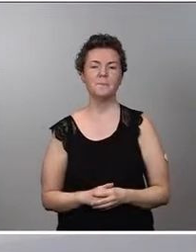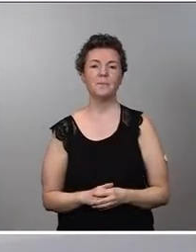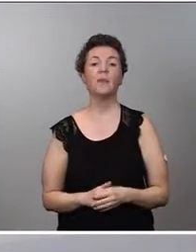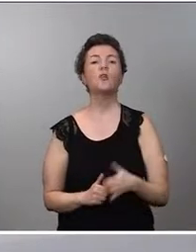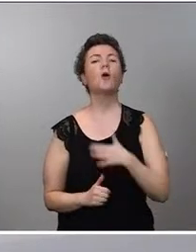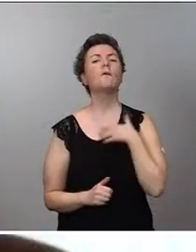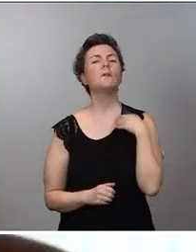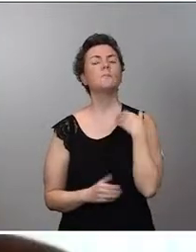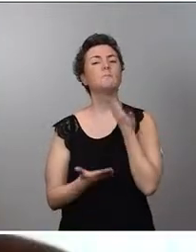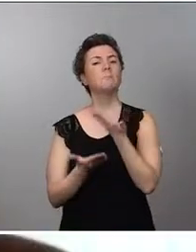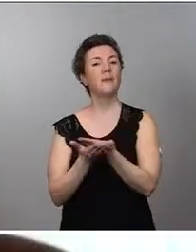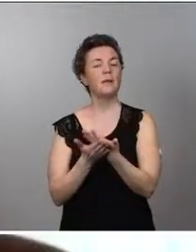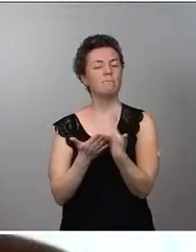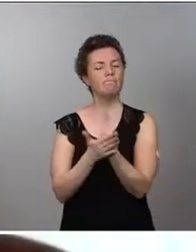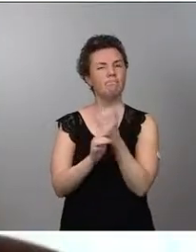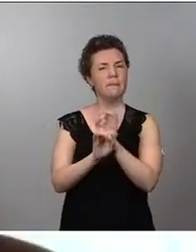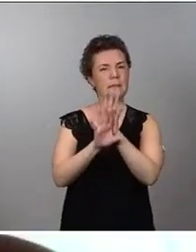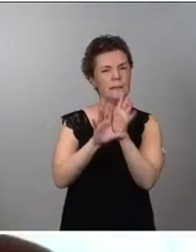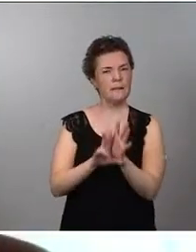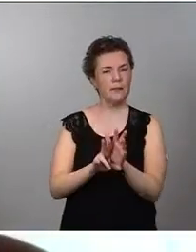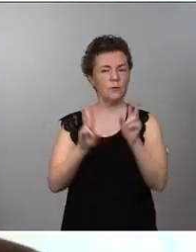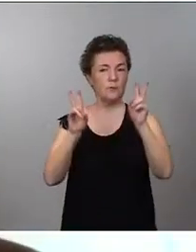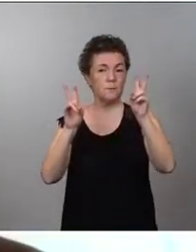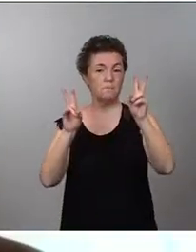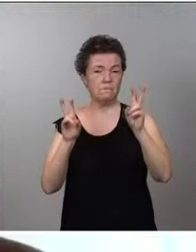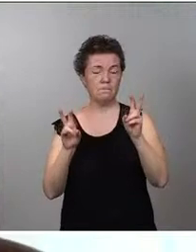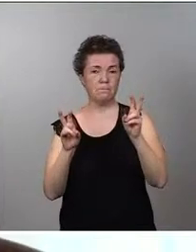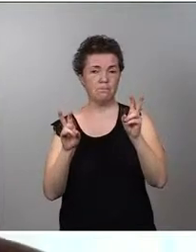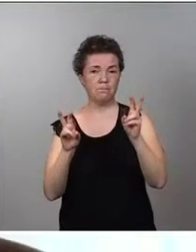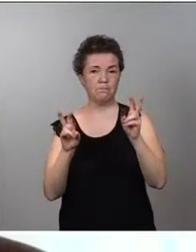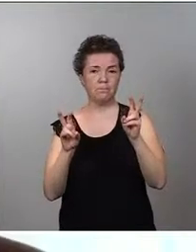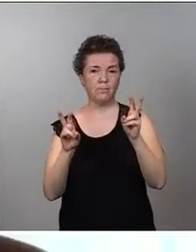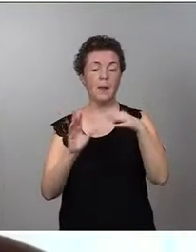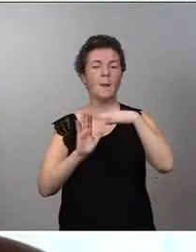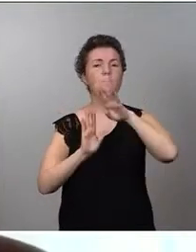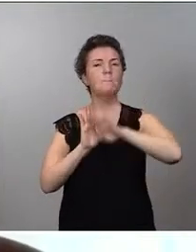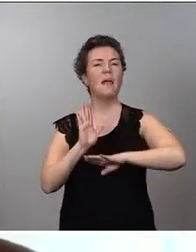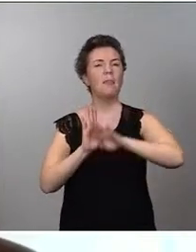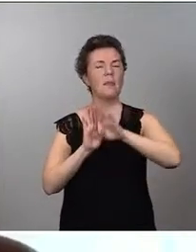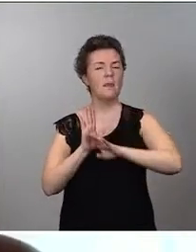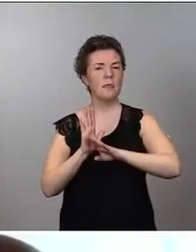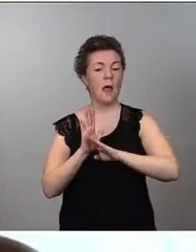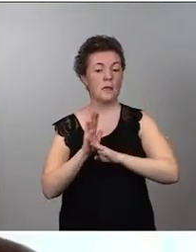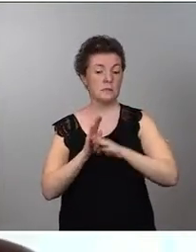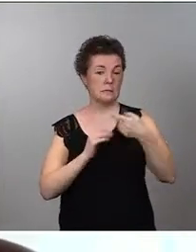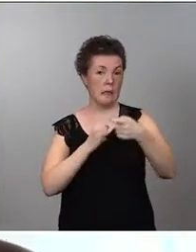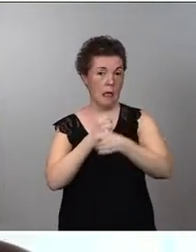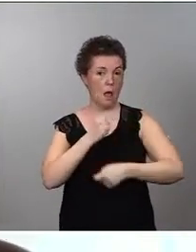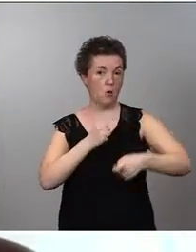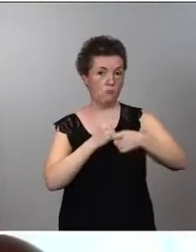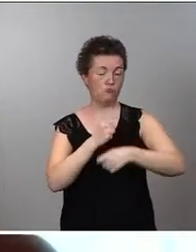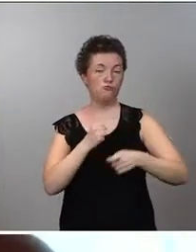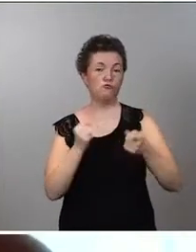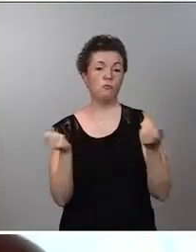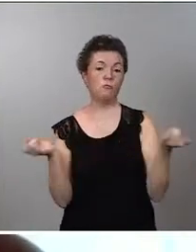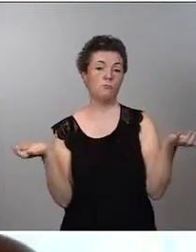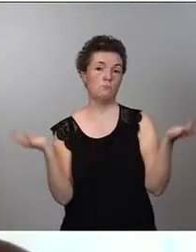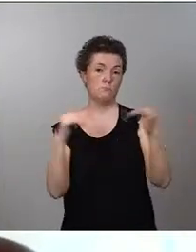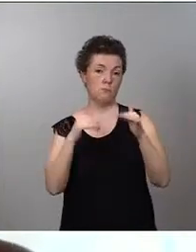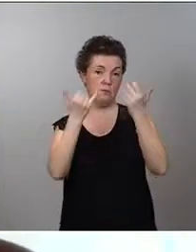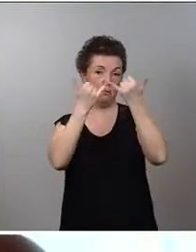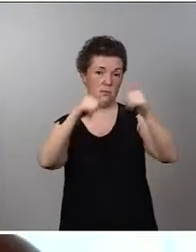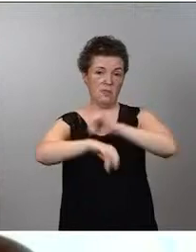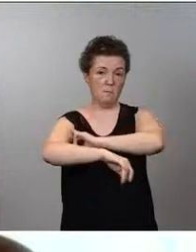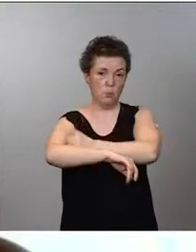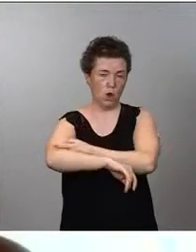pedir que aclarara respecto a las medidas que se van a adoptar este mes de agosto en eventos deportivos. Si